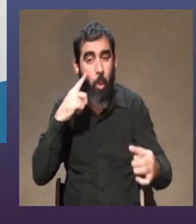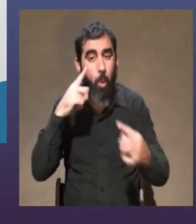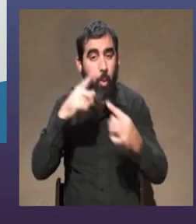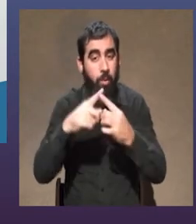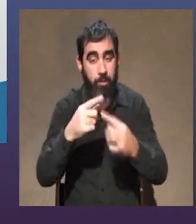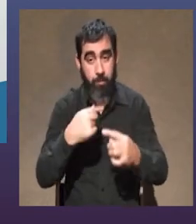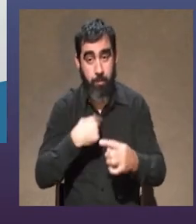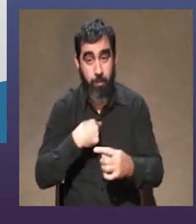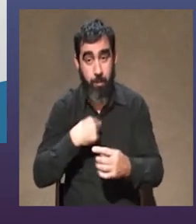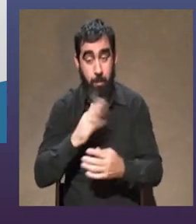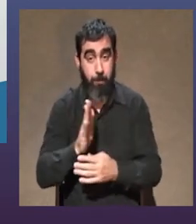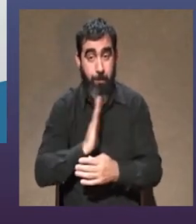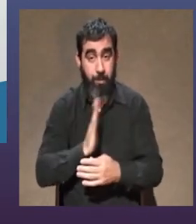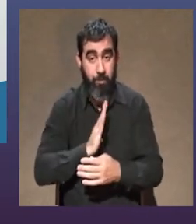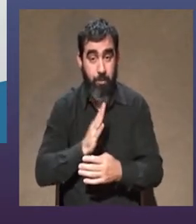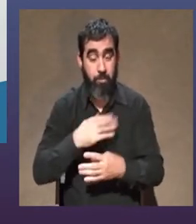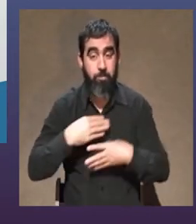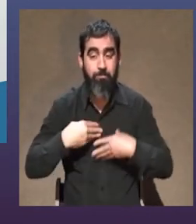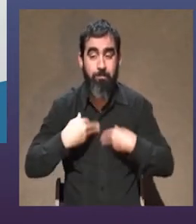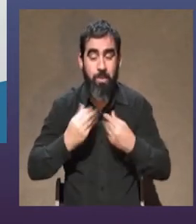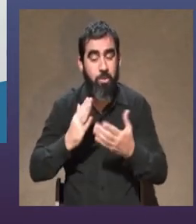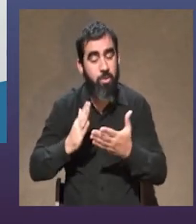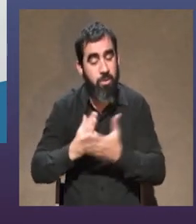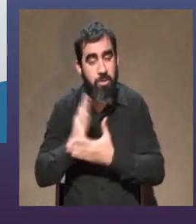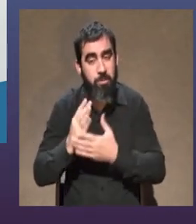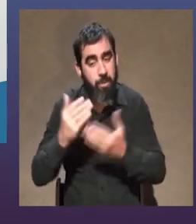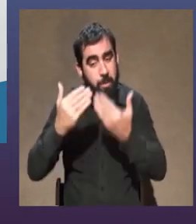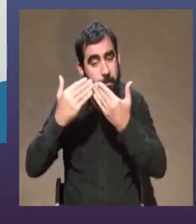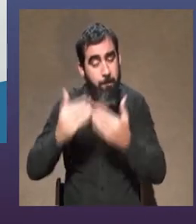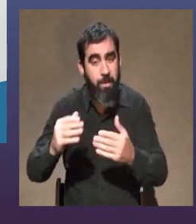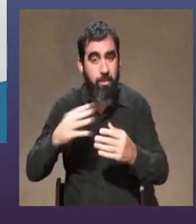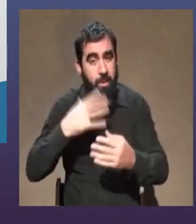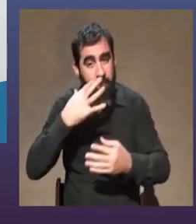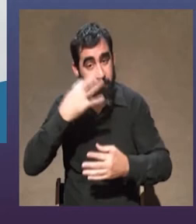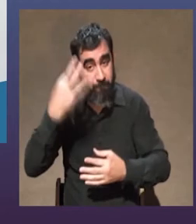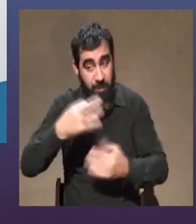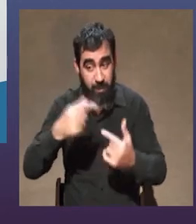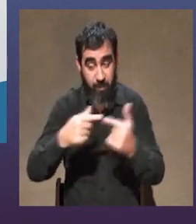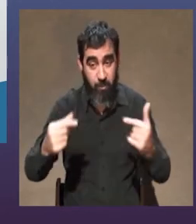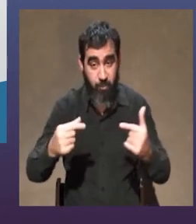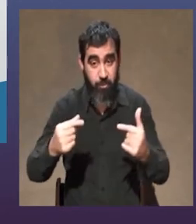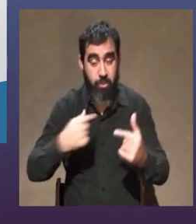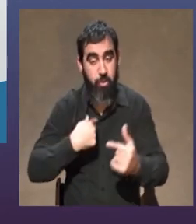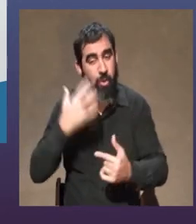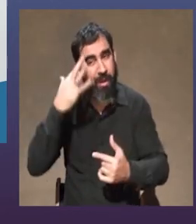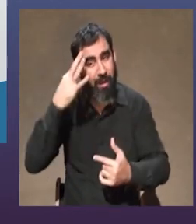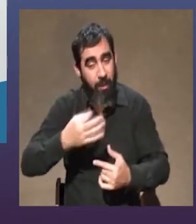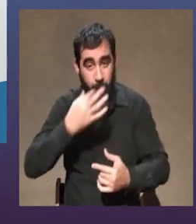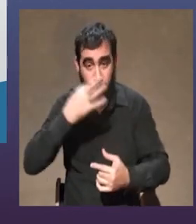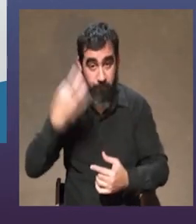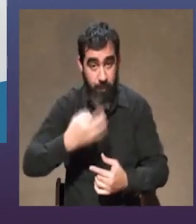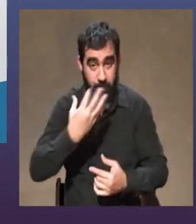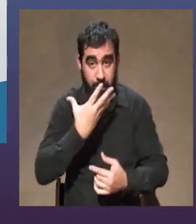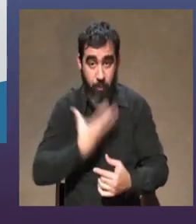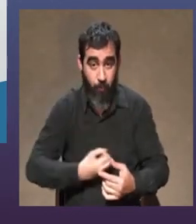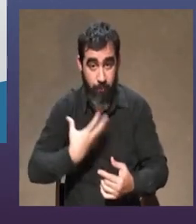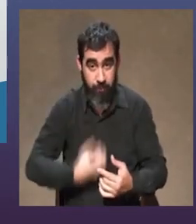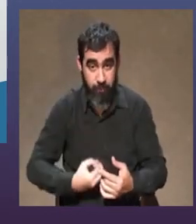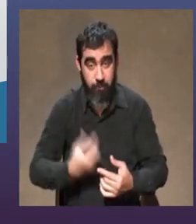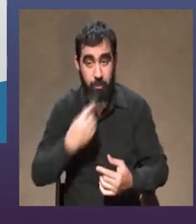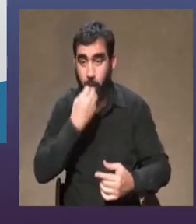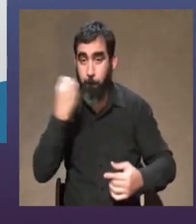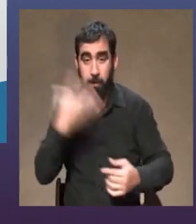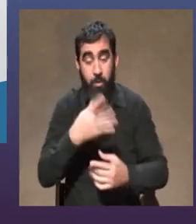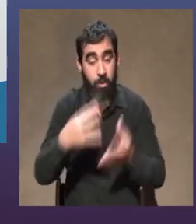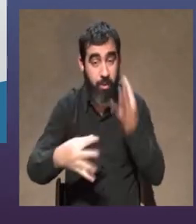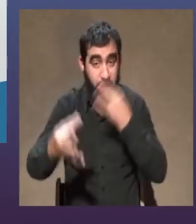siento como que siempre parto de certezas, como que estoy convencida de cosas, y lo mejor del